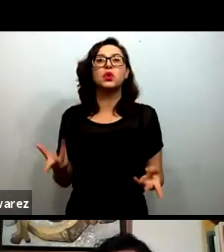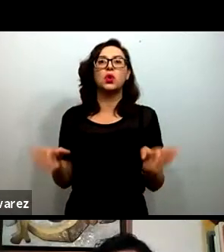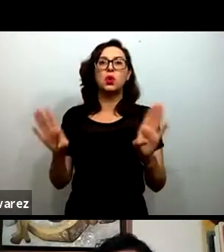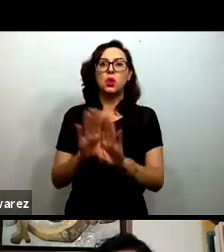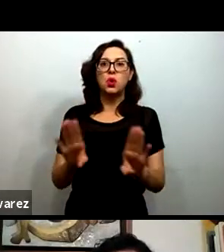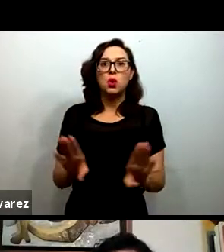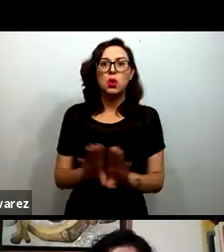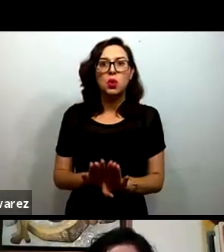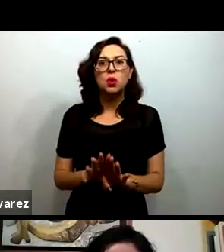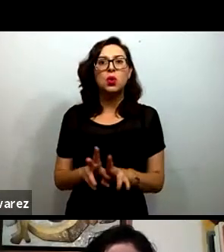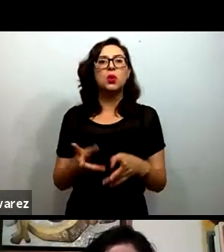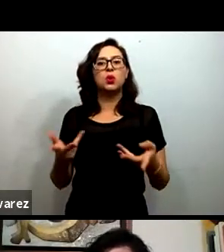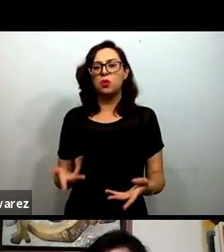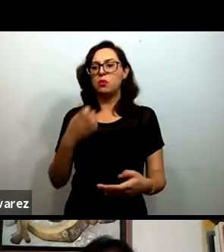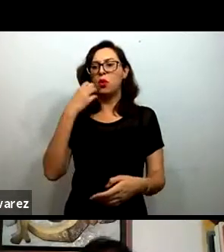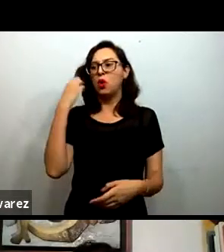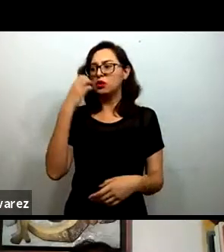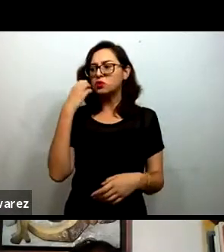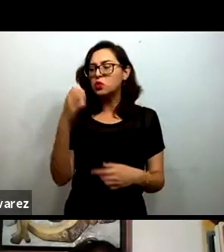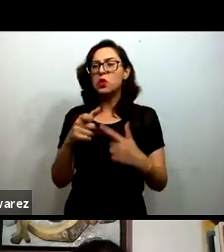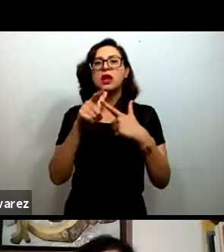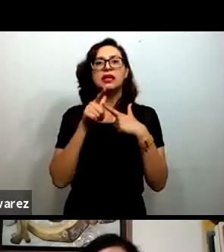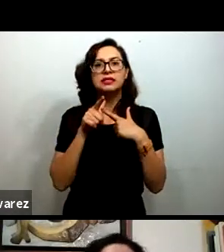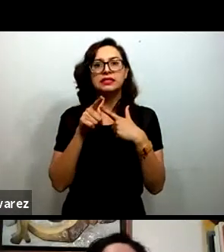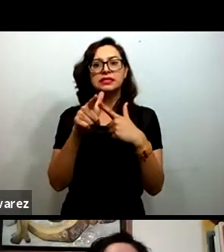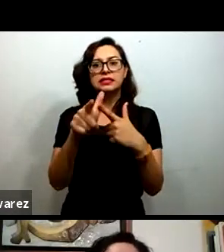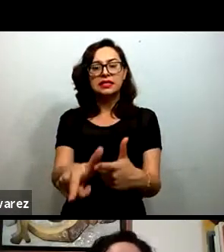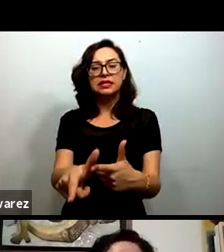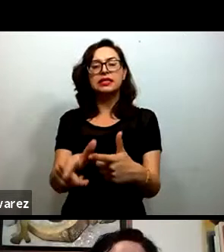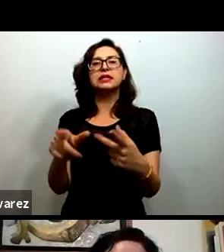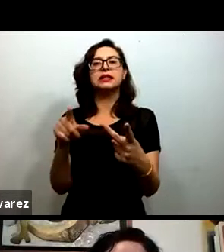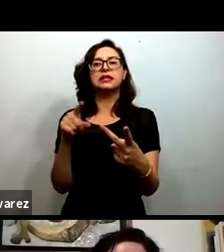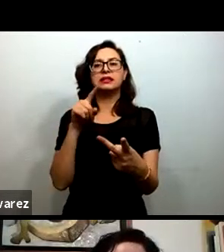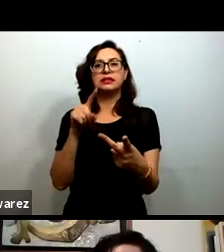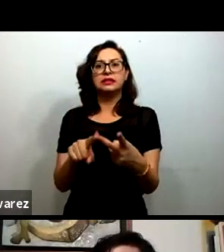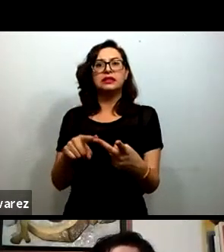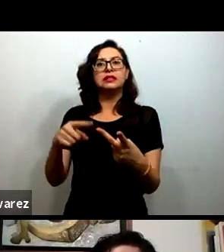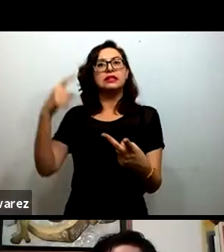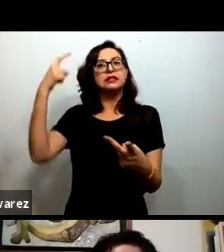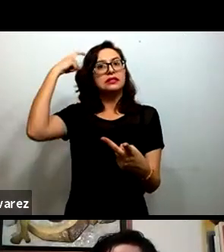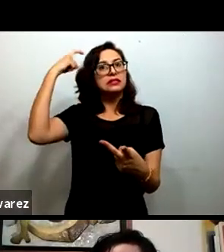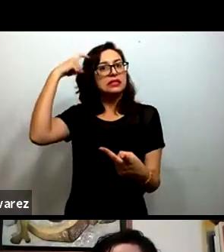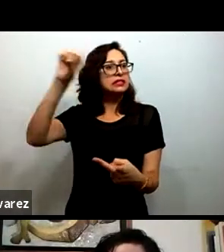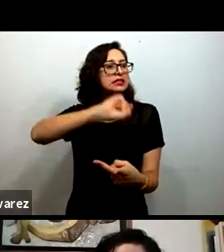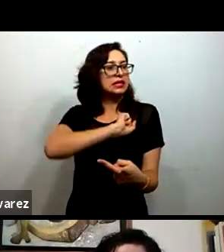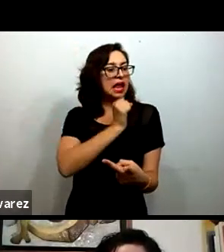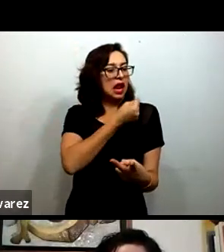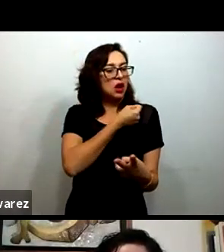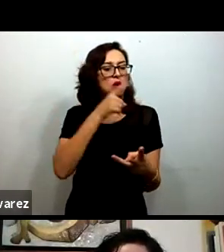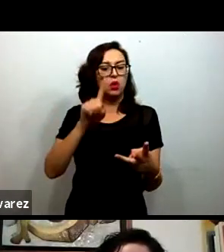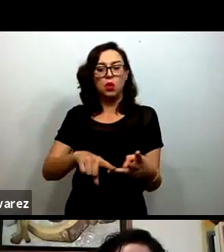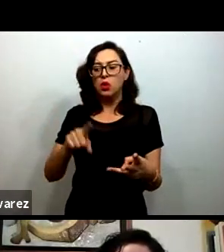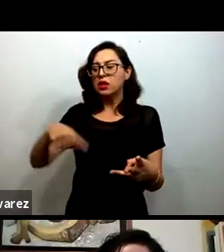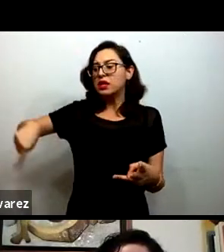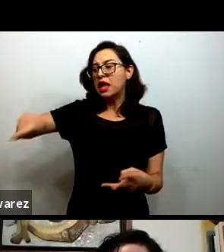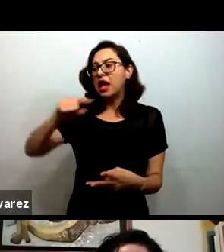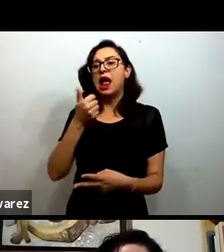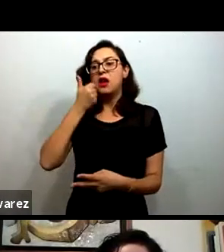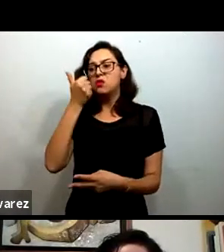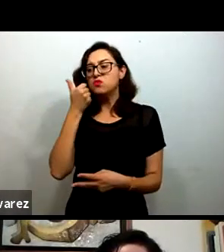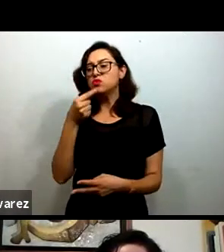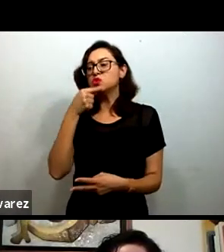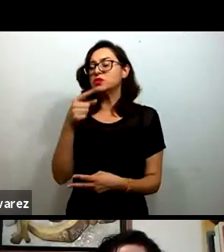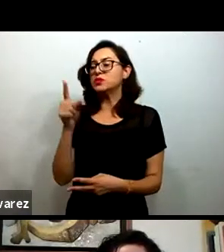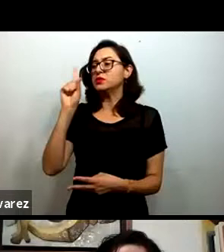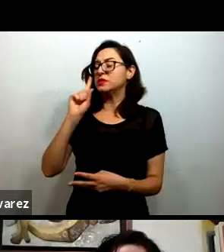continuidad educativa y los aprendizajes básicos hasta la salud mental y el desarrollo socioemocional de los y las estudiantes y